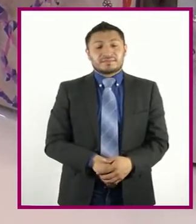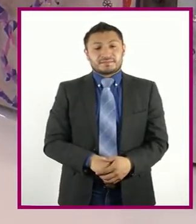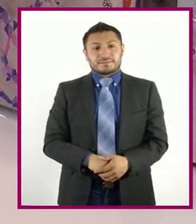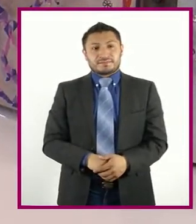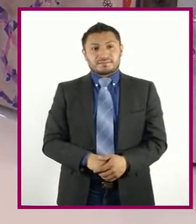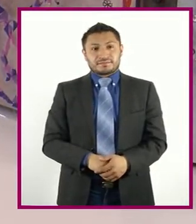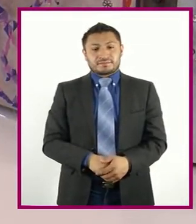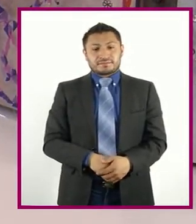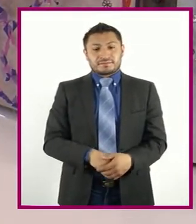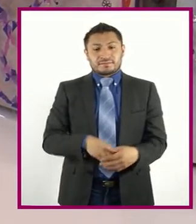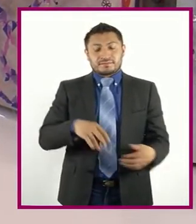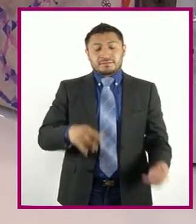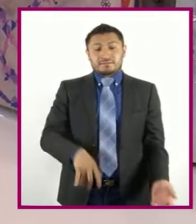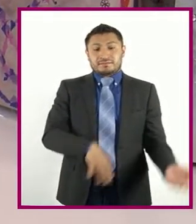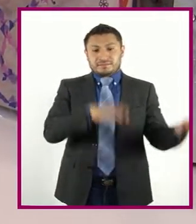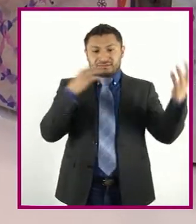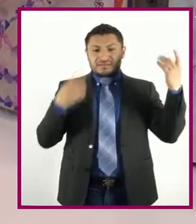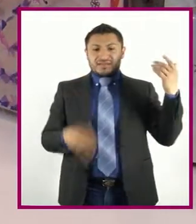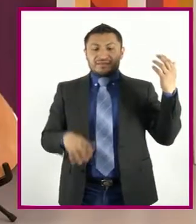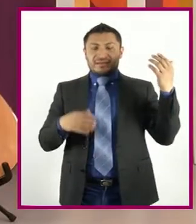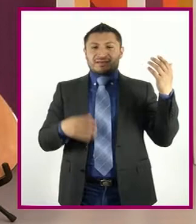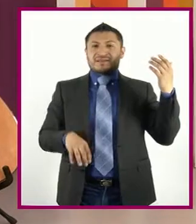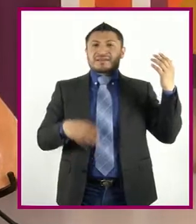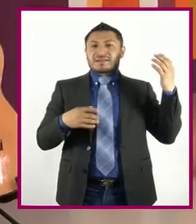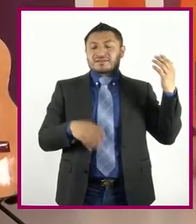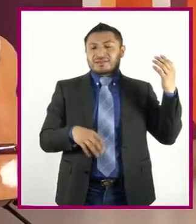La guitarra La vamos a colocar Acá